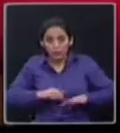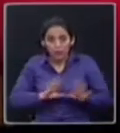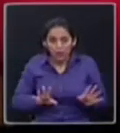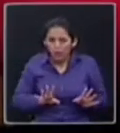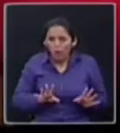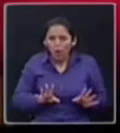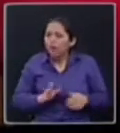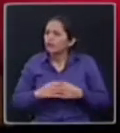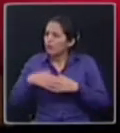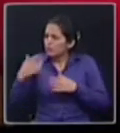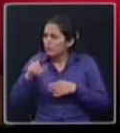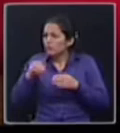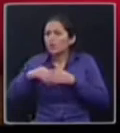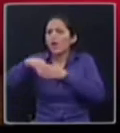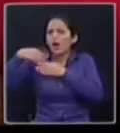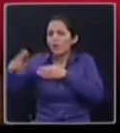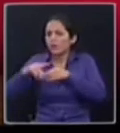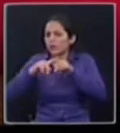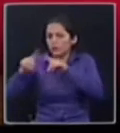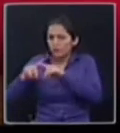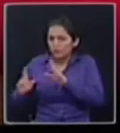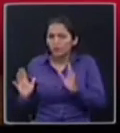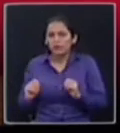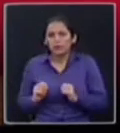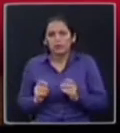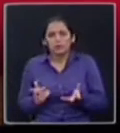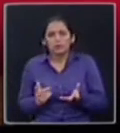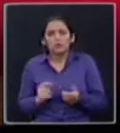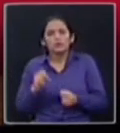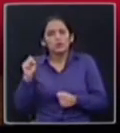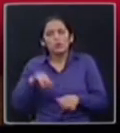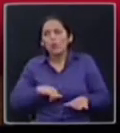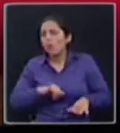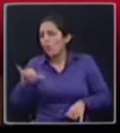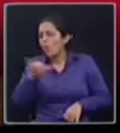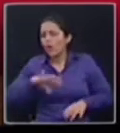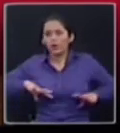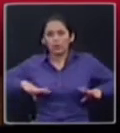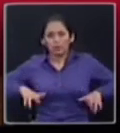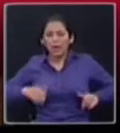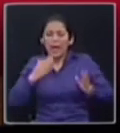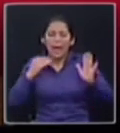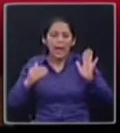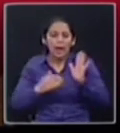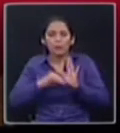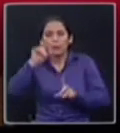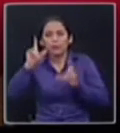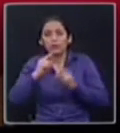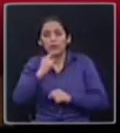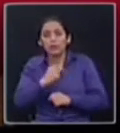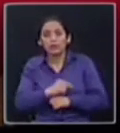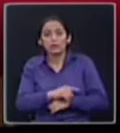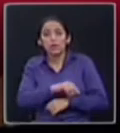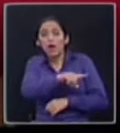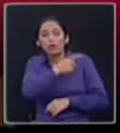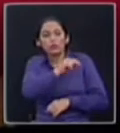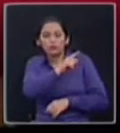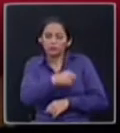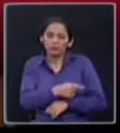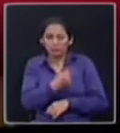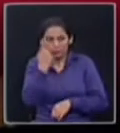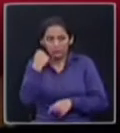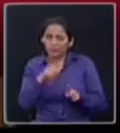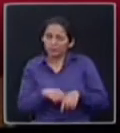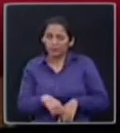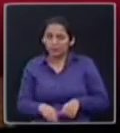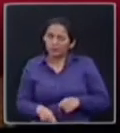utilizaré palabras como arreglemos, cuánto hay o para las colas, también está actuando corruptamente y contra eso también debemos legislar. Por lo tanto,